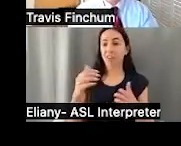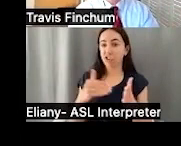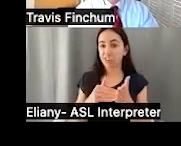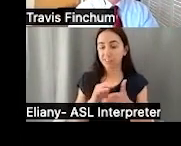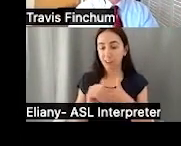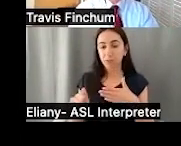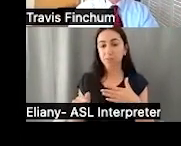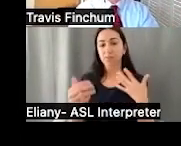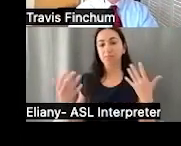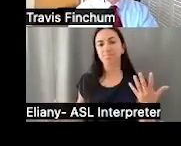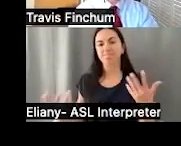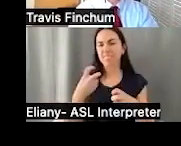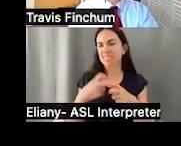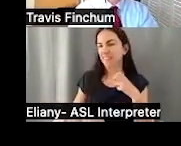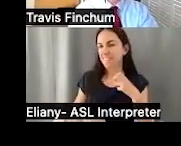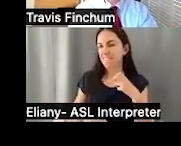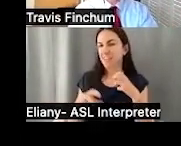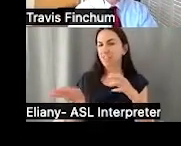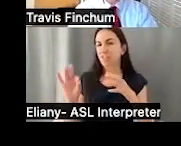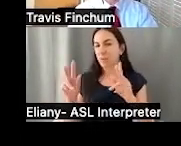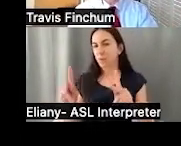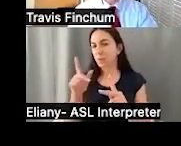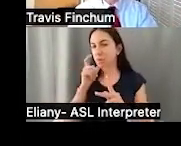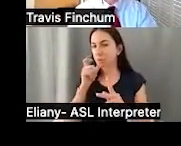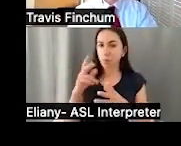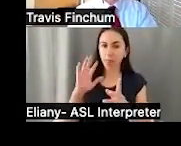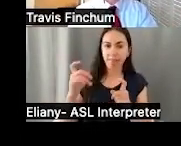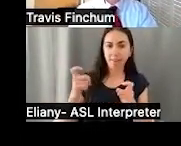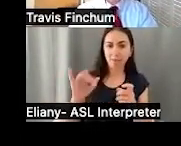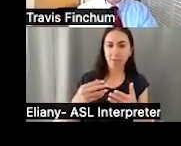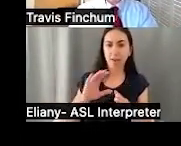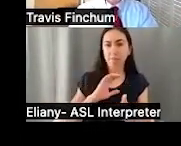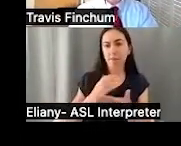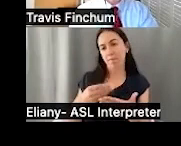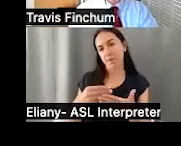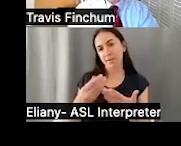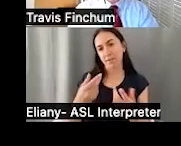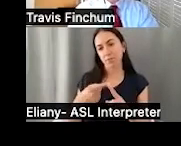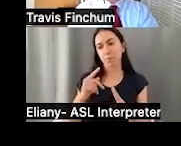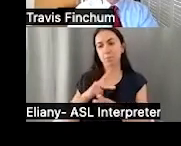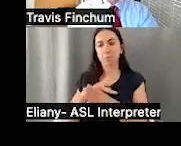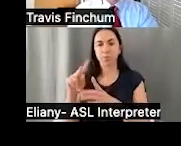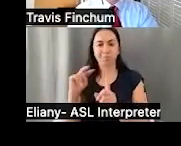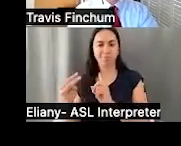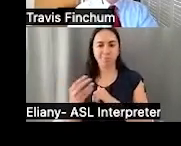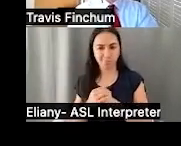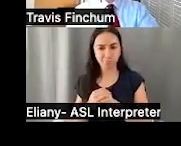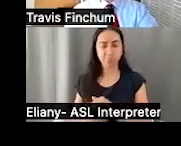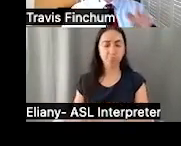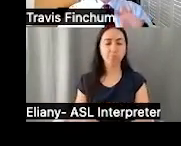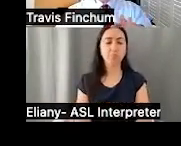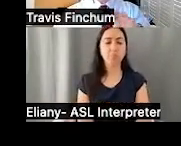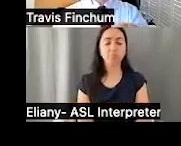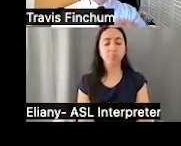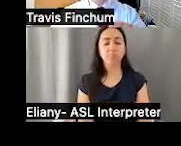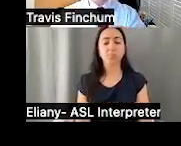dólares o menos, digamos, 500 mil dólares, va a ser difícil encontrar un administrador que se encargue de eso, por lo menos de un punto de